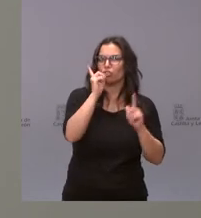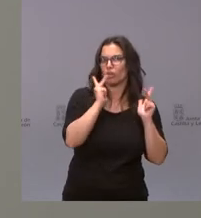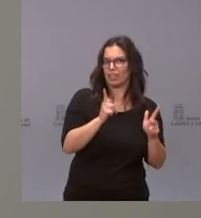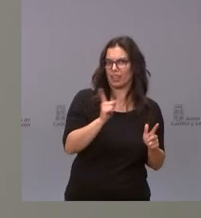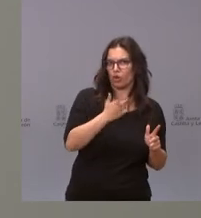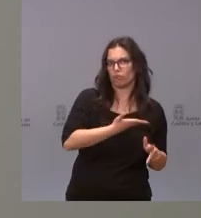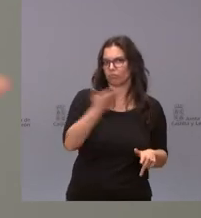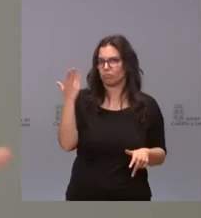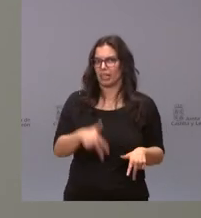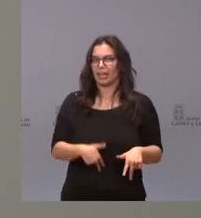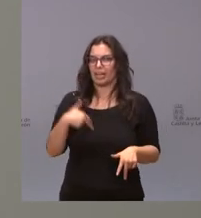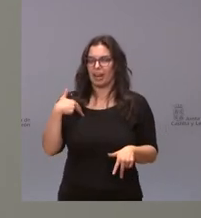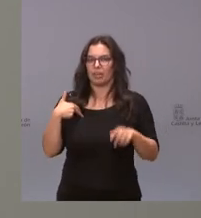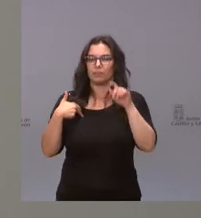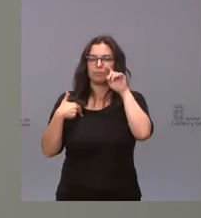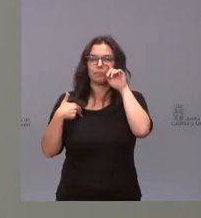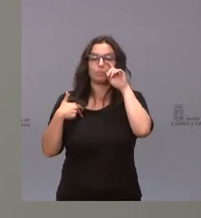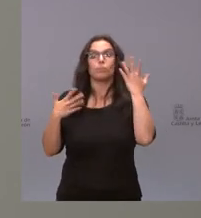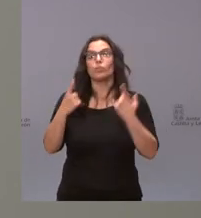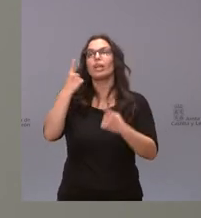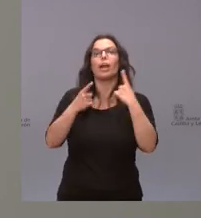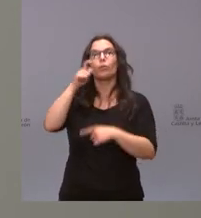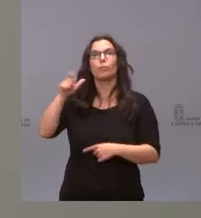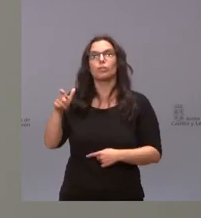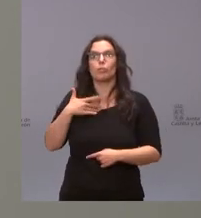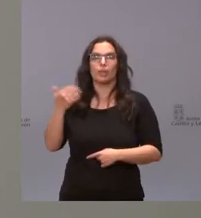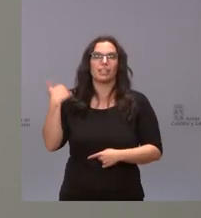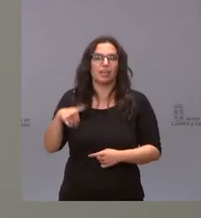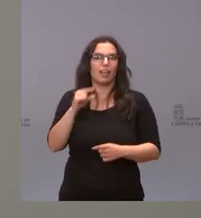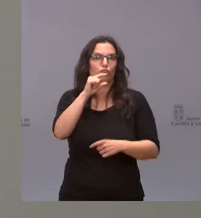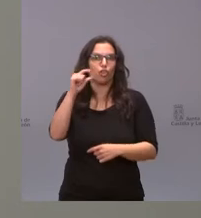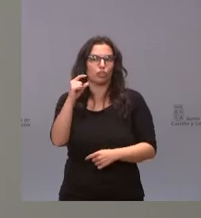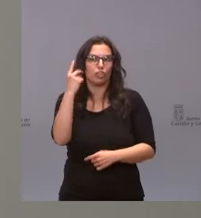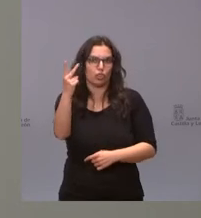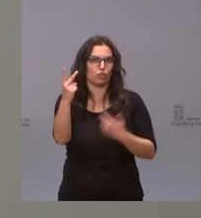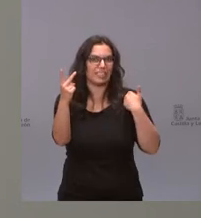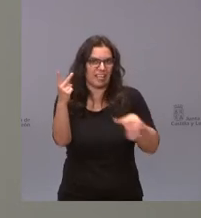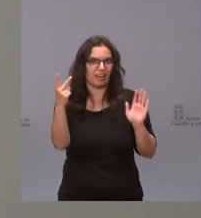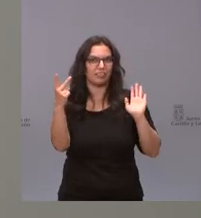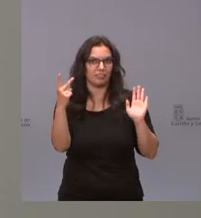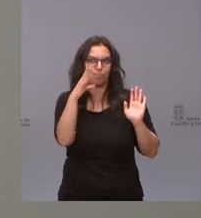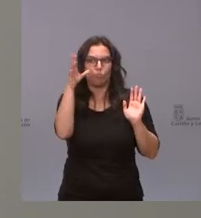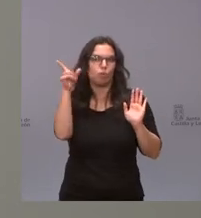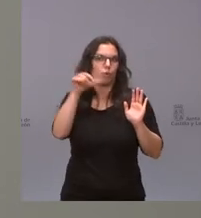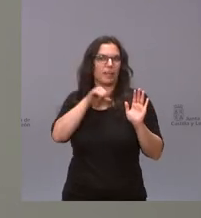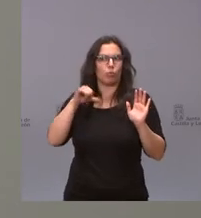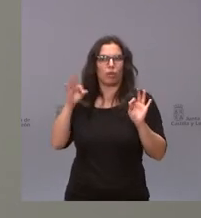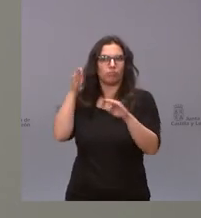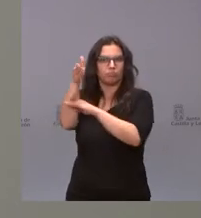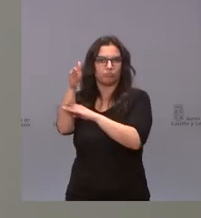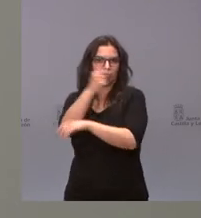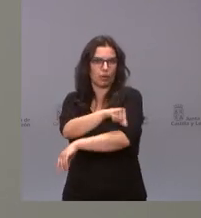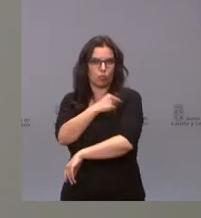residencias luego puede haber personas que ingresen que tengan que ya las dos dosis puestas y se incorporan de manera normal de manera